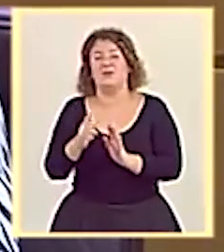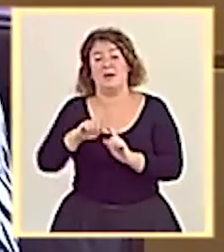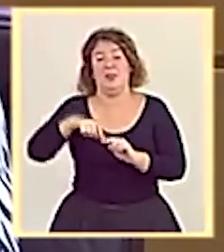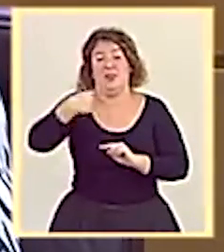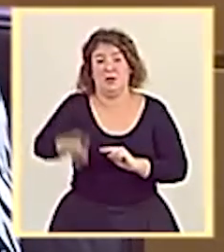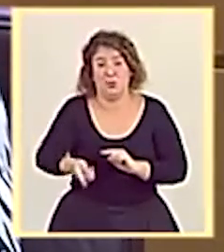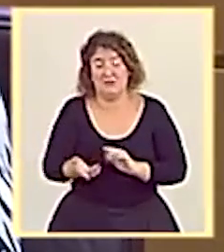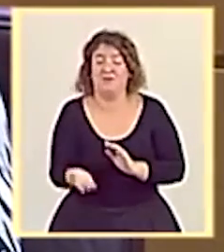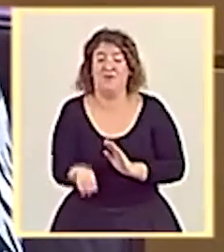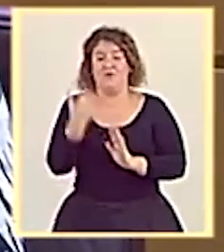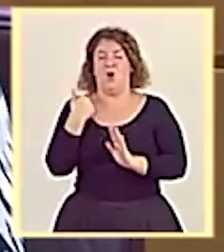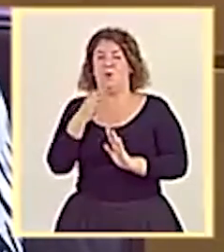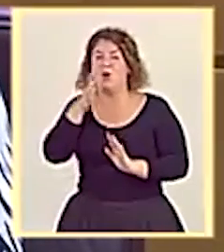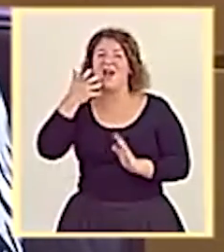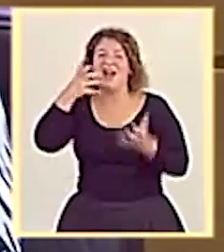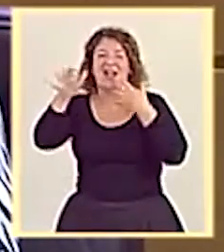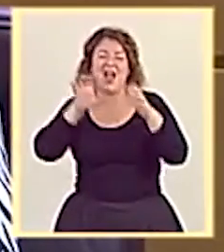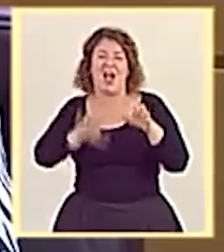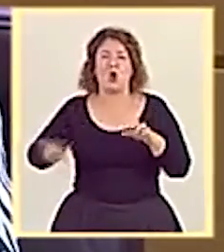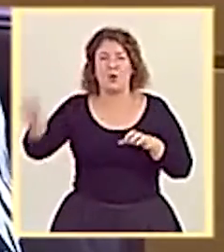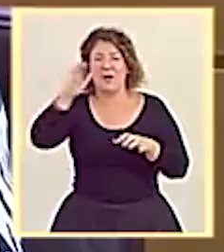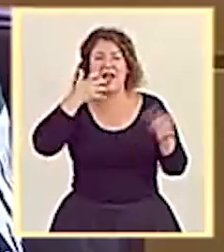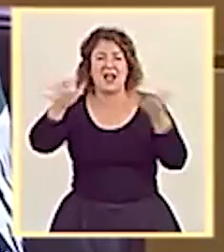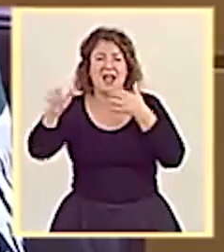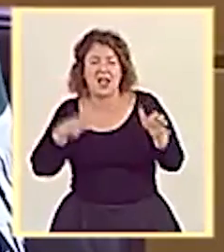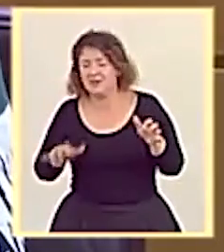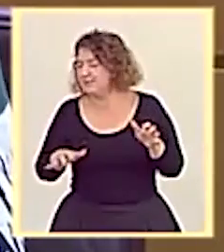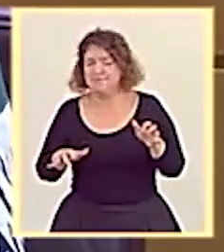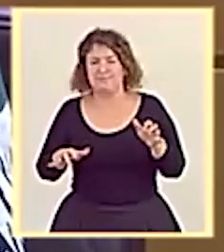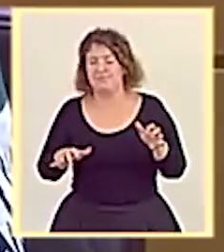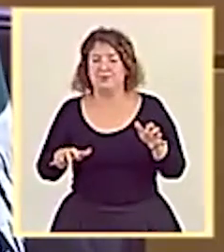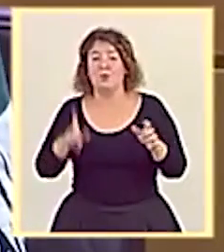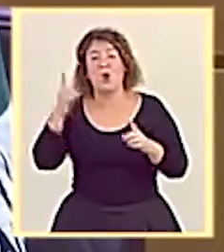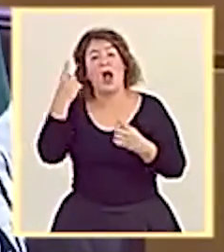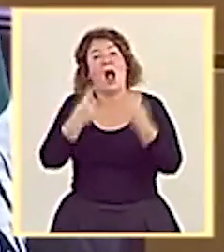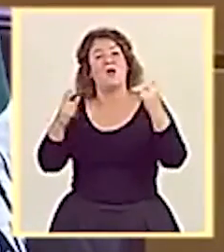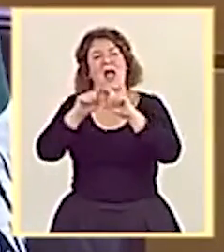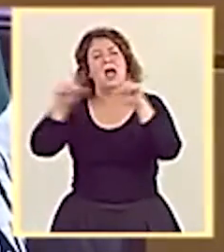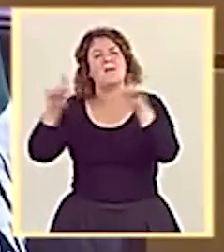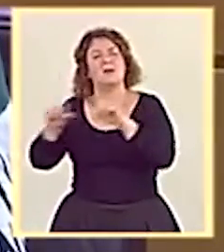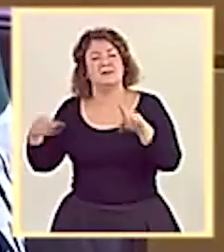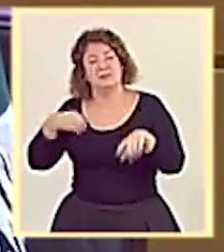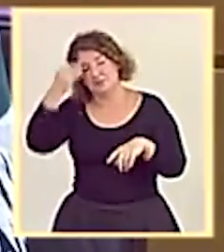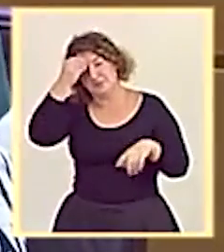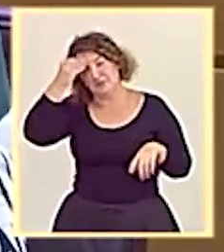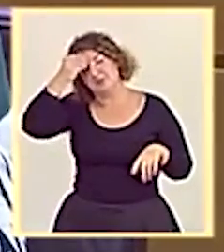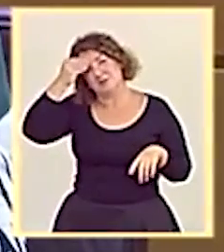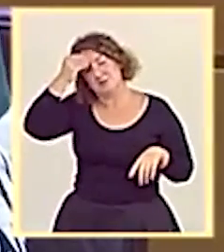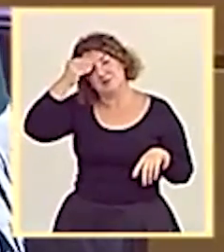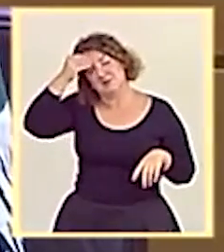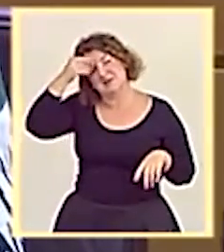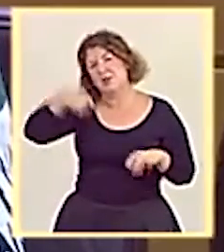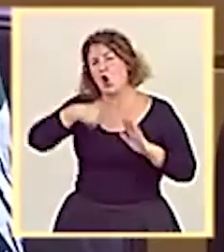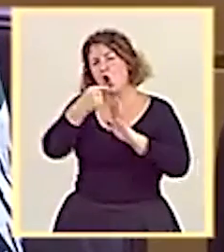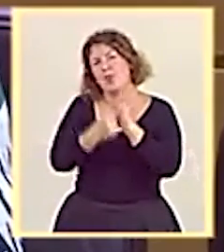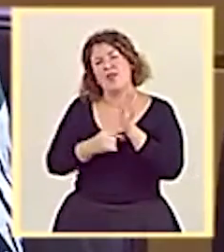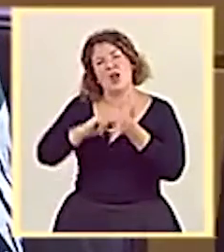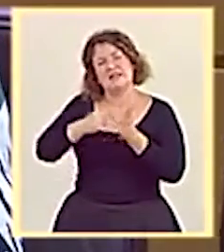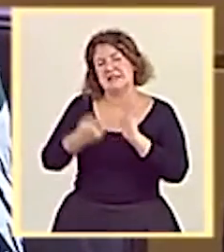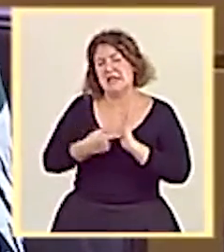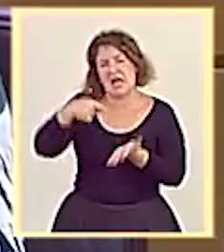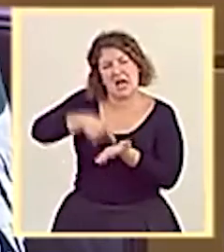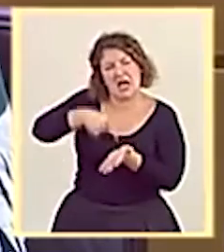después por quejas de algunas comunidades autónomas y también porque algunas empresas consideraron, señor ministro, que las condiciones técnicas